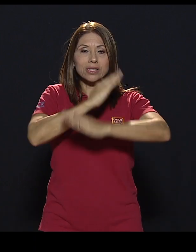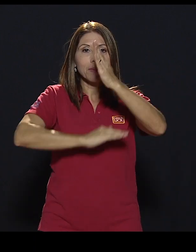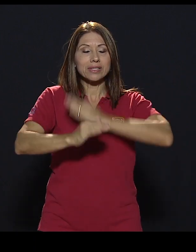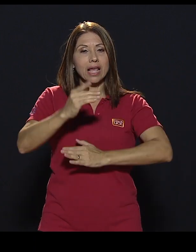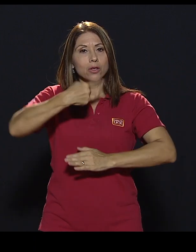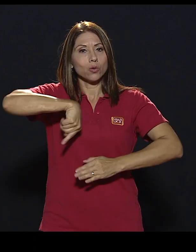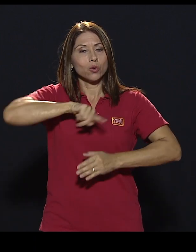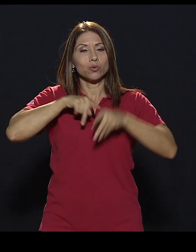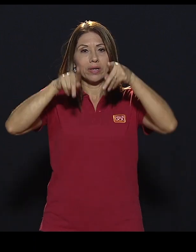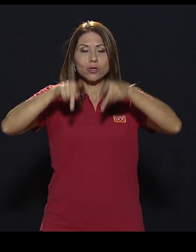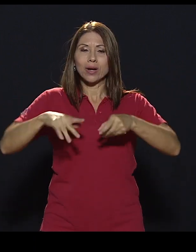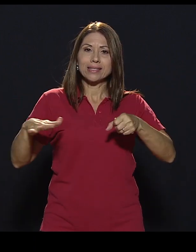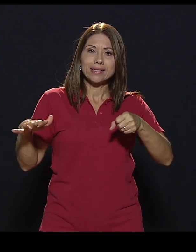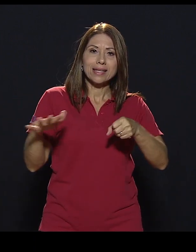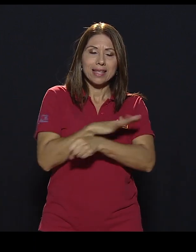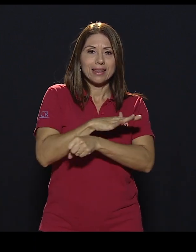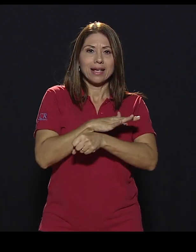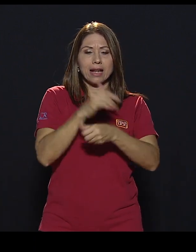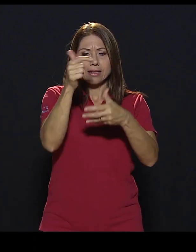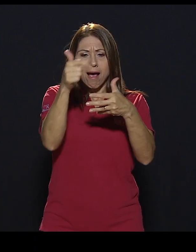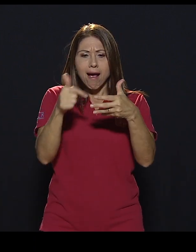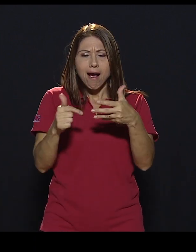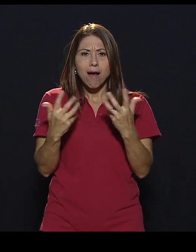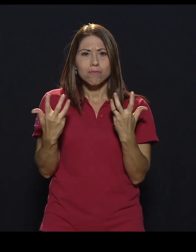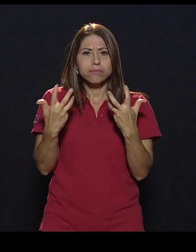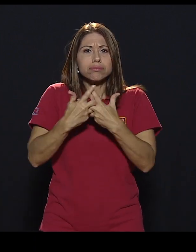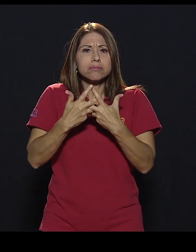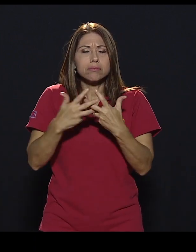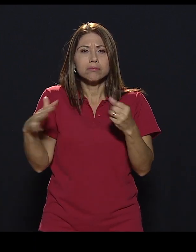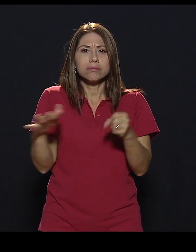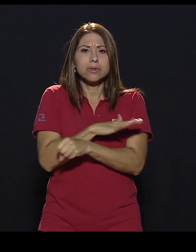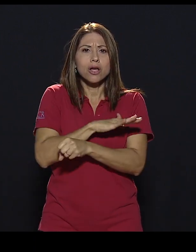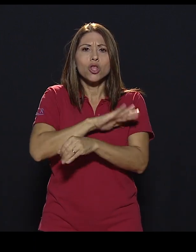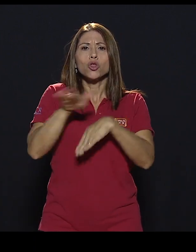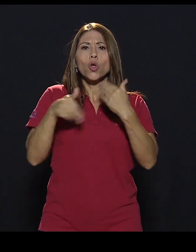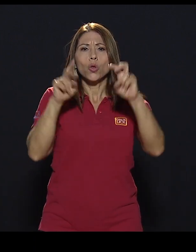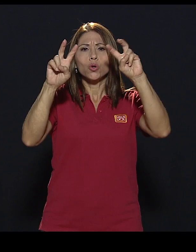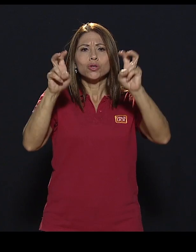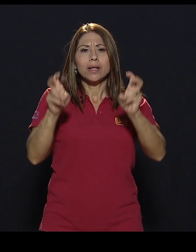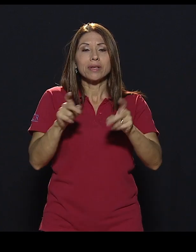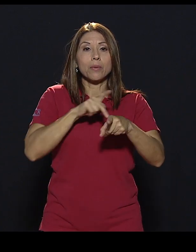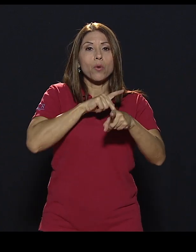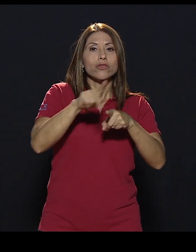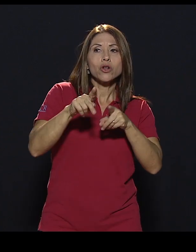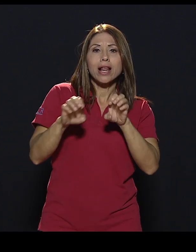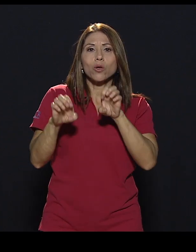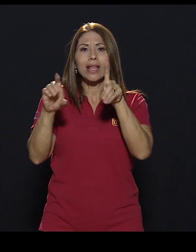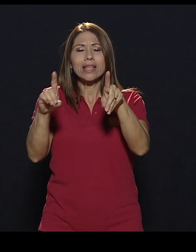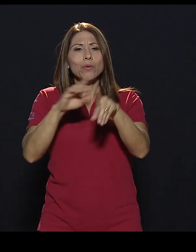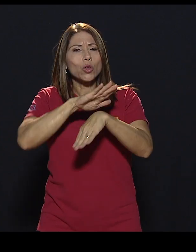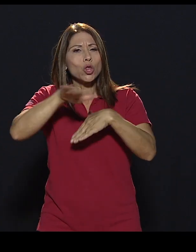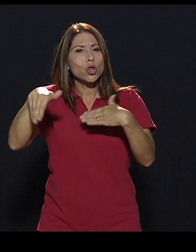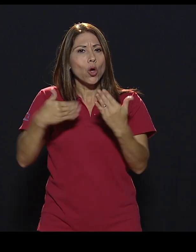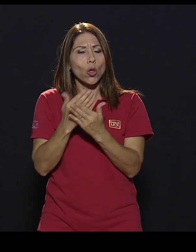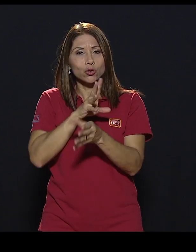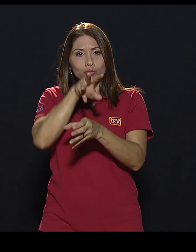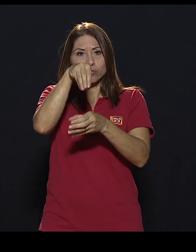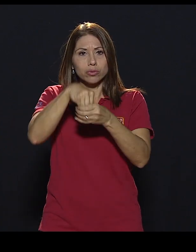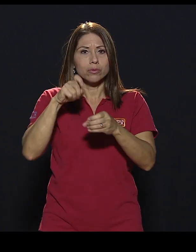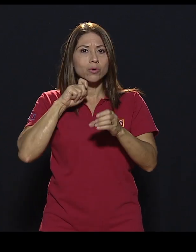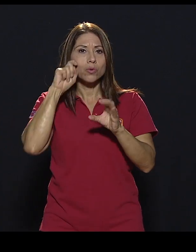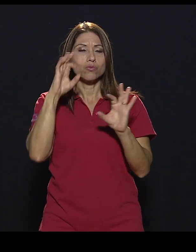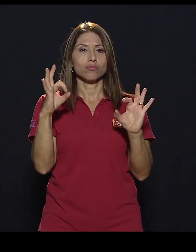somos personas íntegras, y por esto tenemos que ver con todos los temas, el profesional, el educativo, todos, y eso incluye la